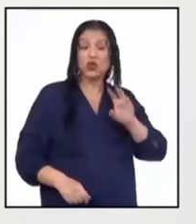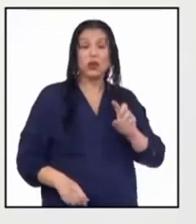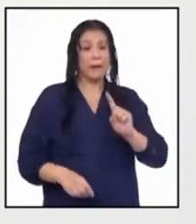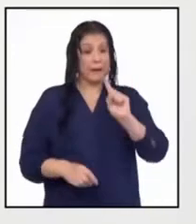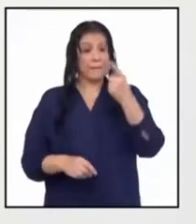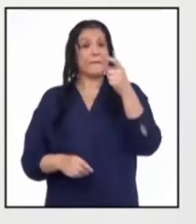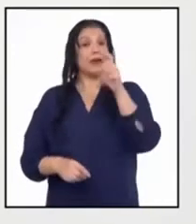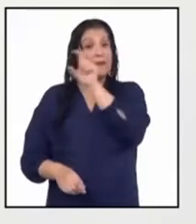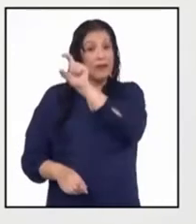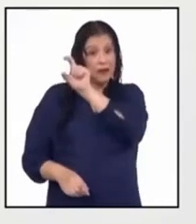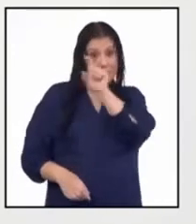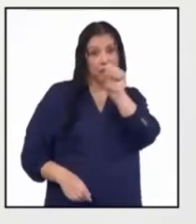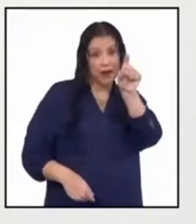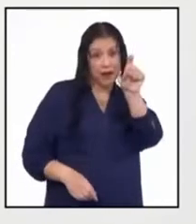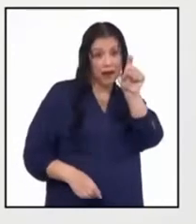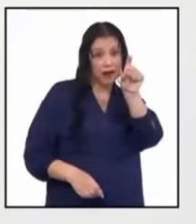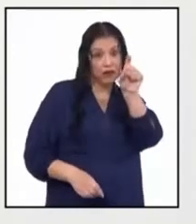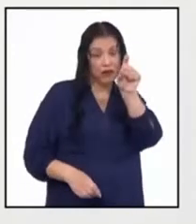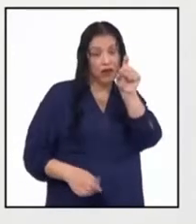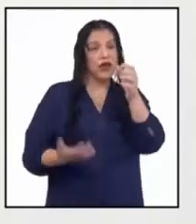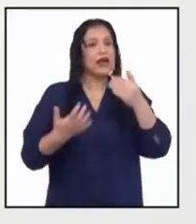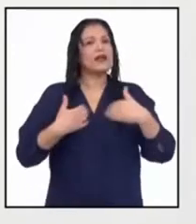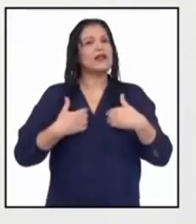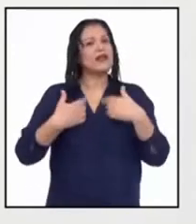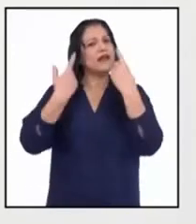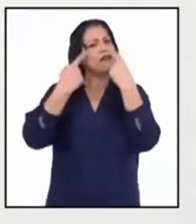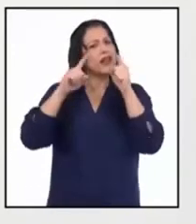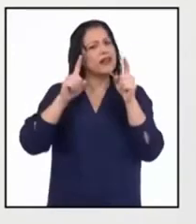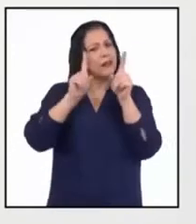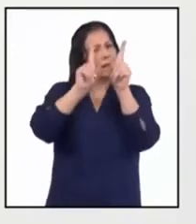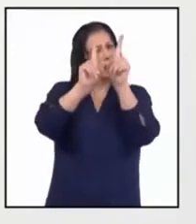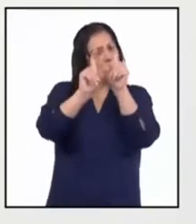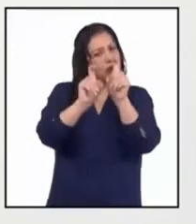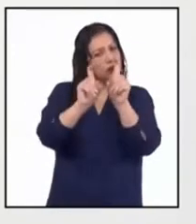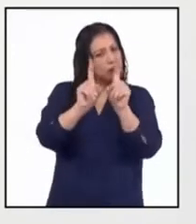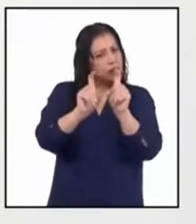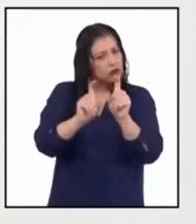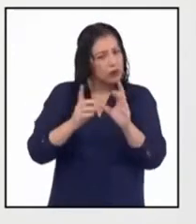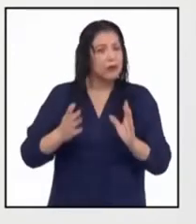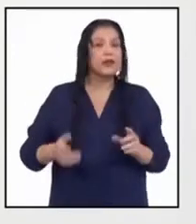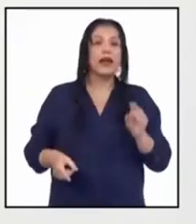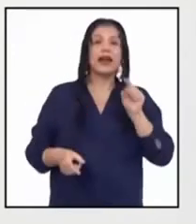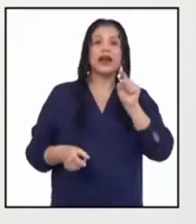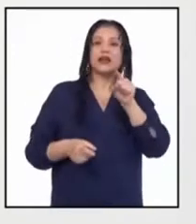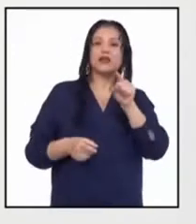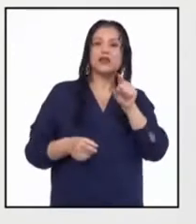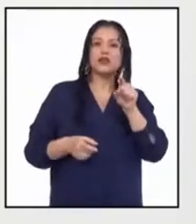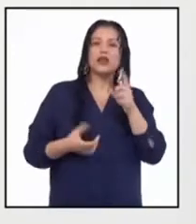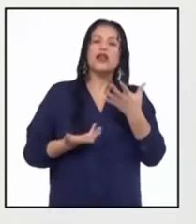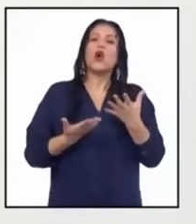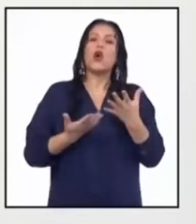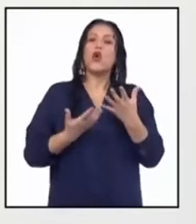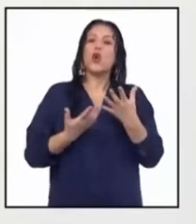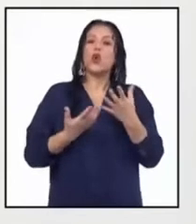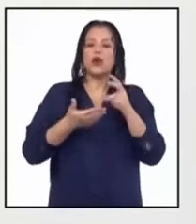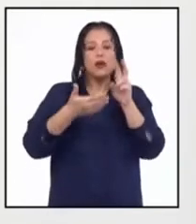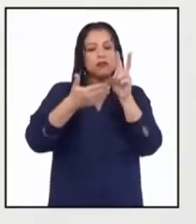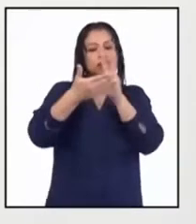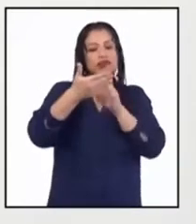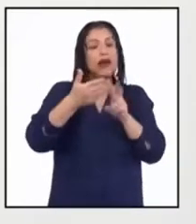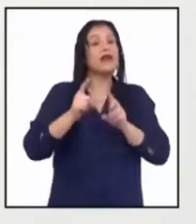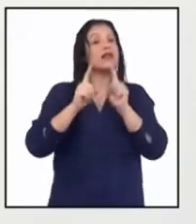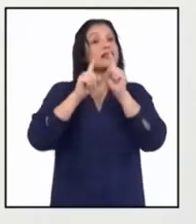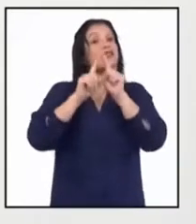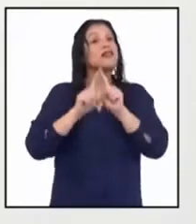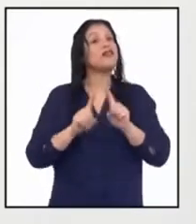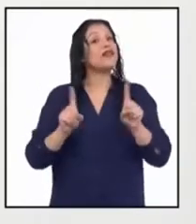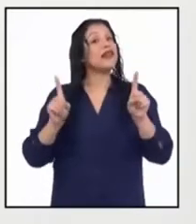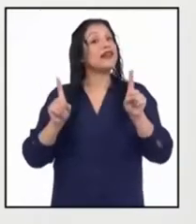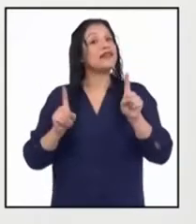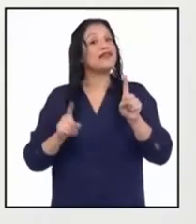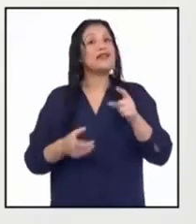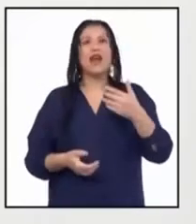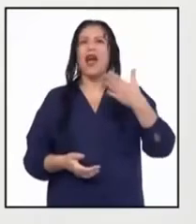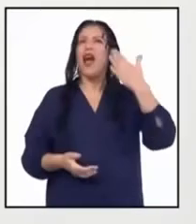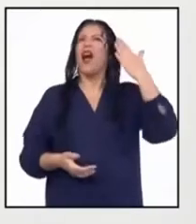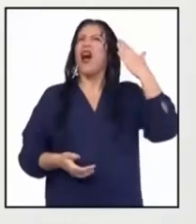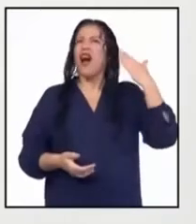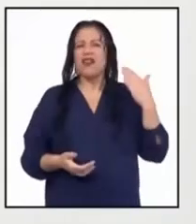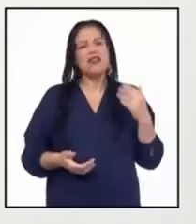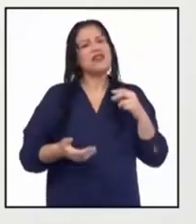primer párrafo tiene diversas preguntas y es un texto diferente a los que estamos